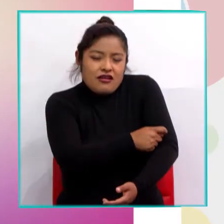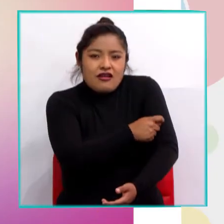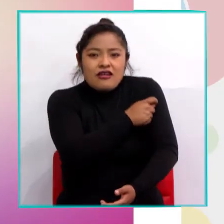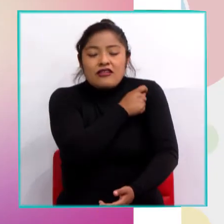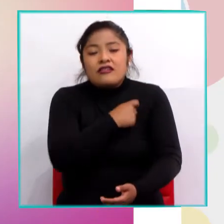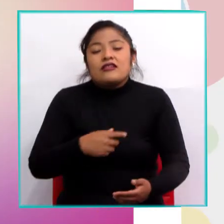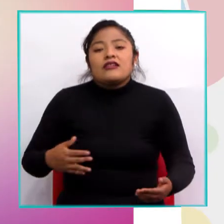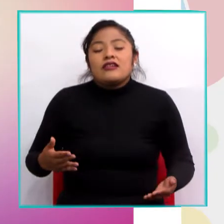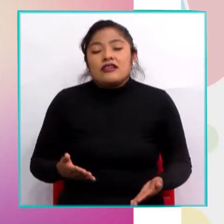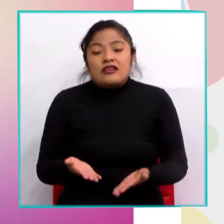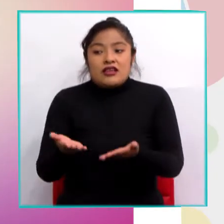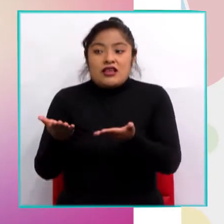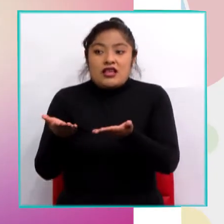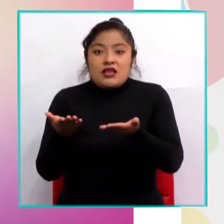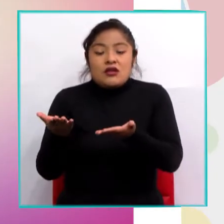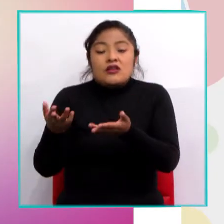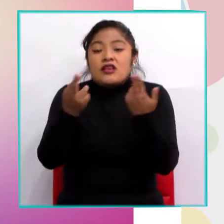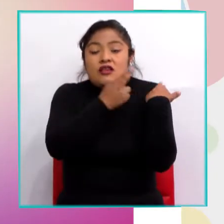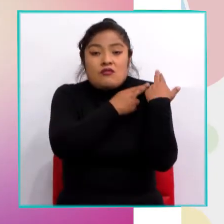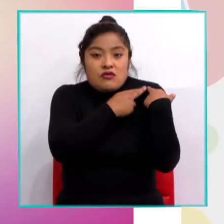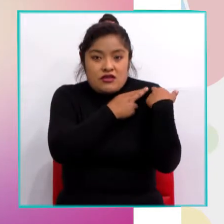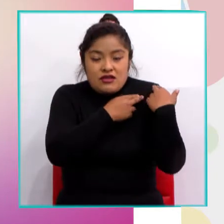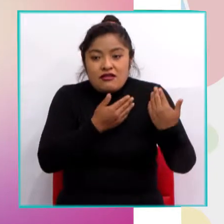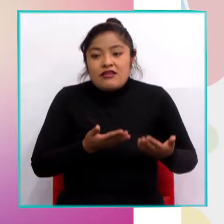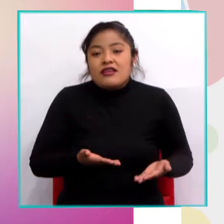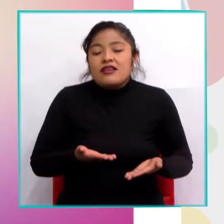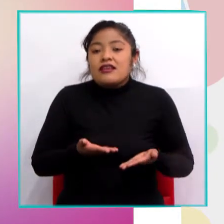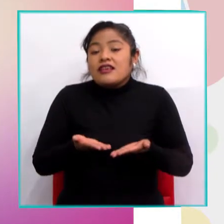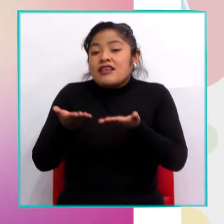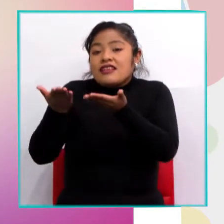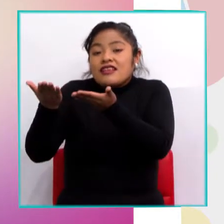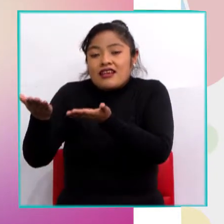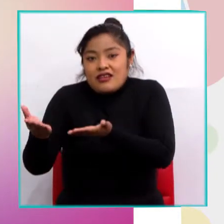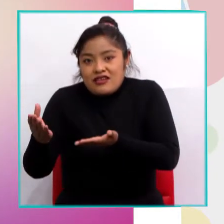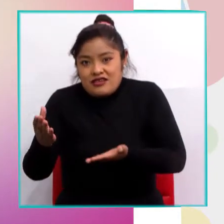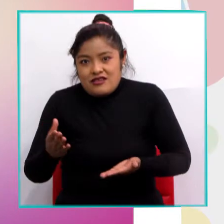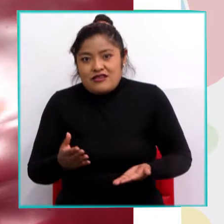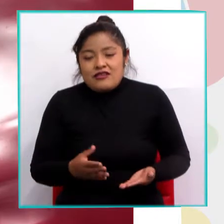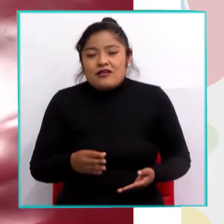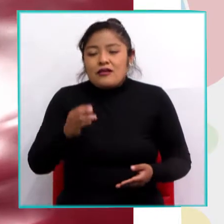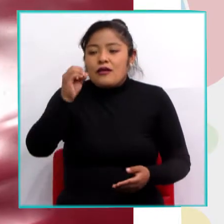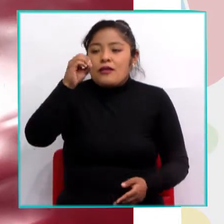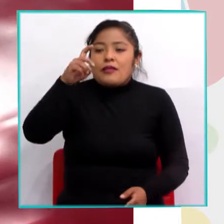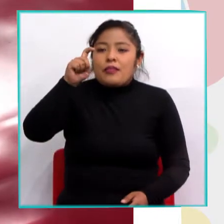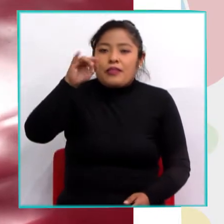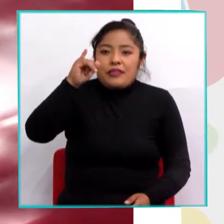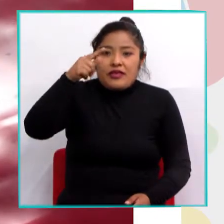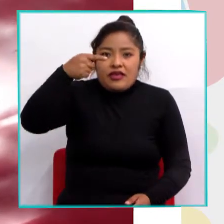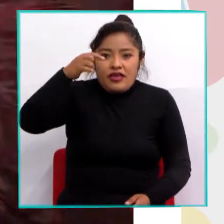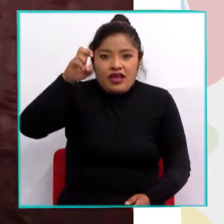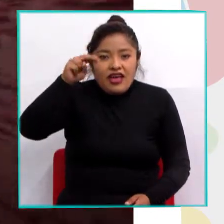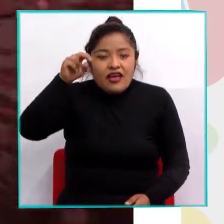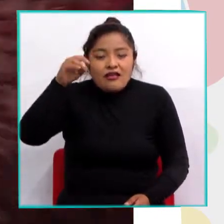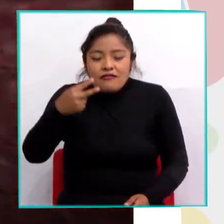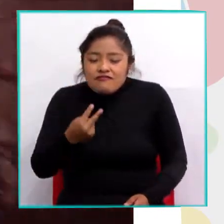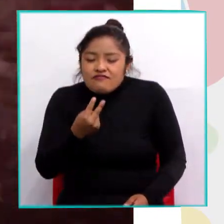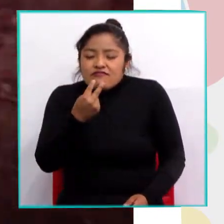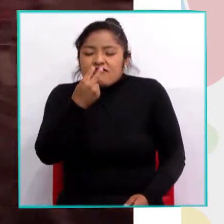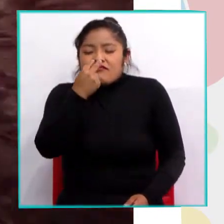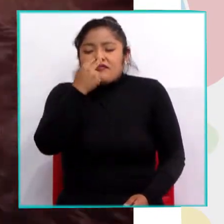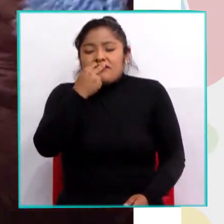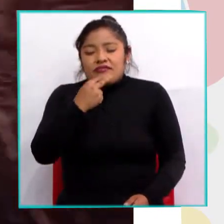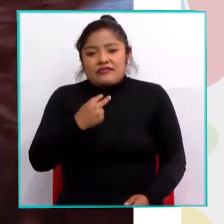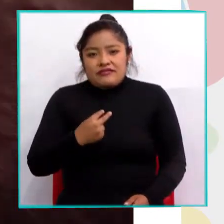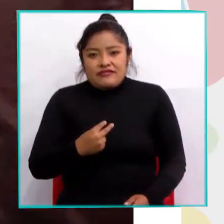oxígeno para que nosotros podamos vivir. Ni siquiera el corazón podría sobrevivir sin la